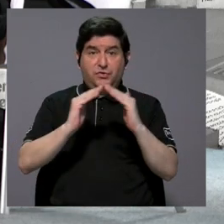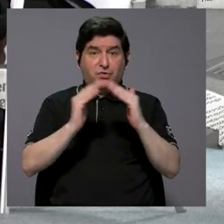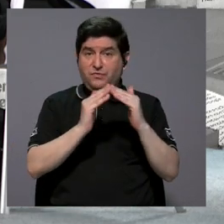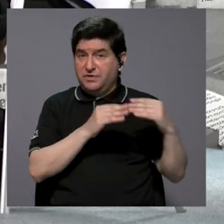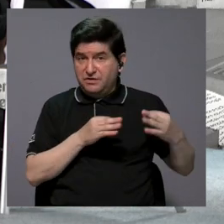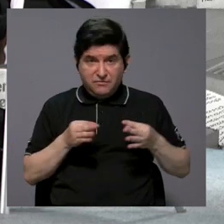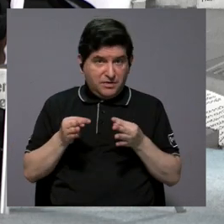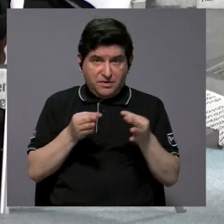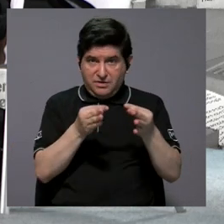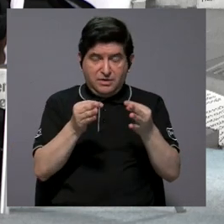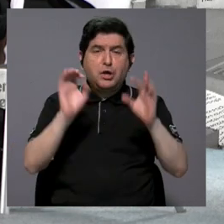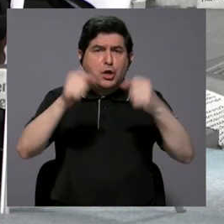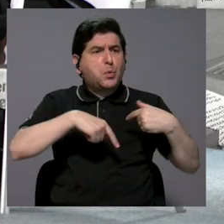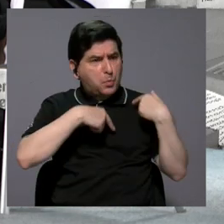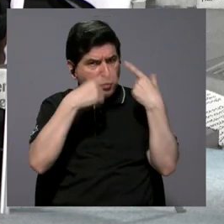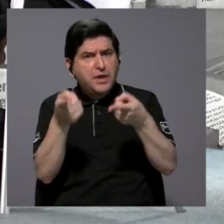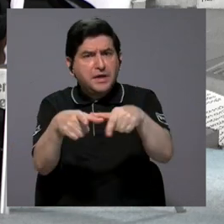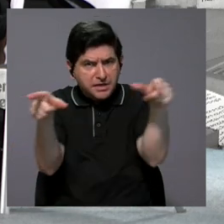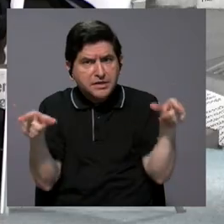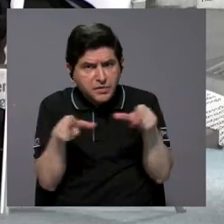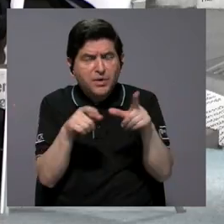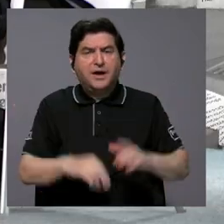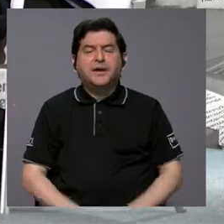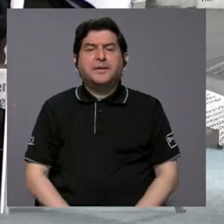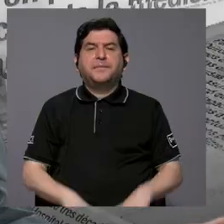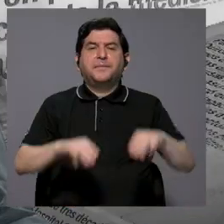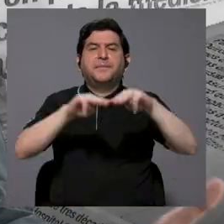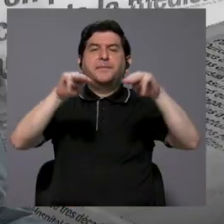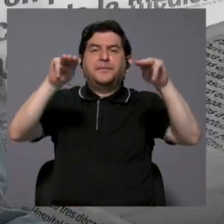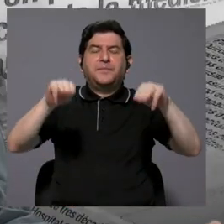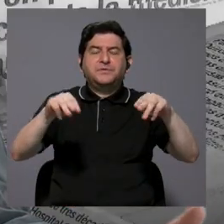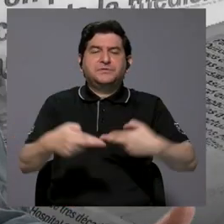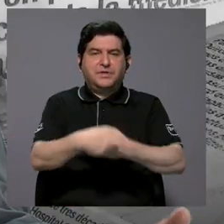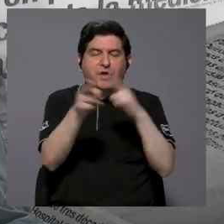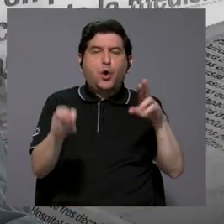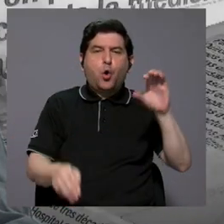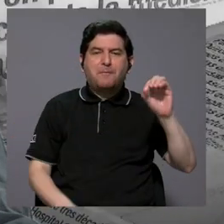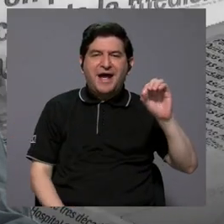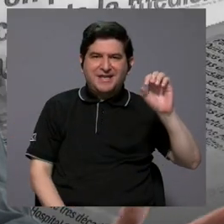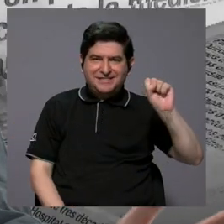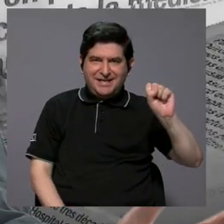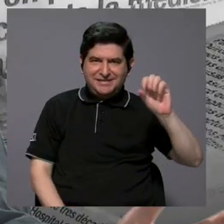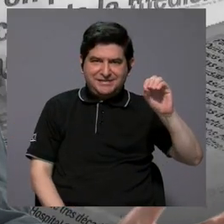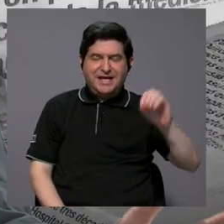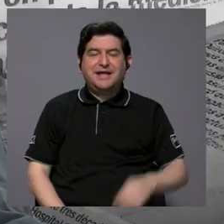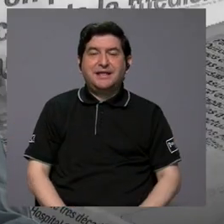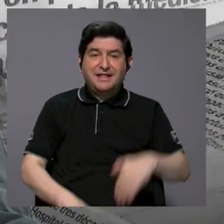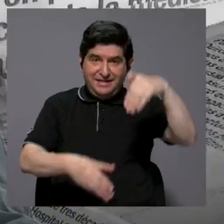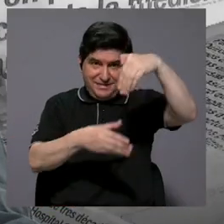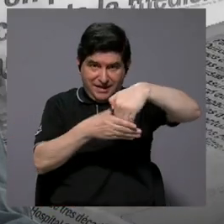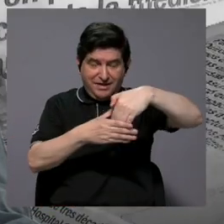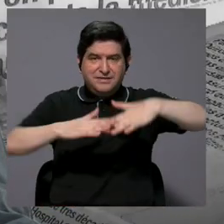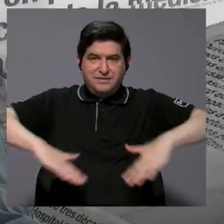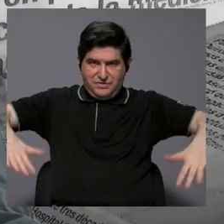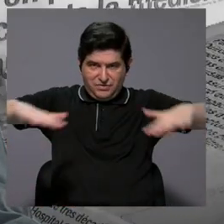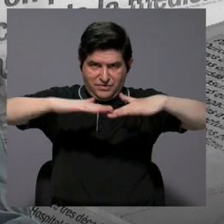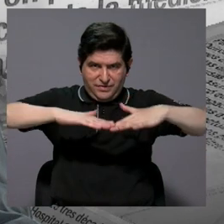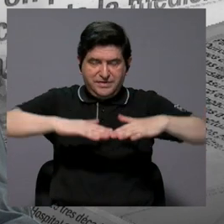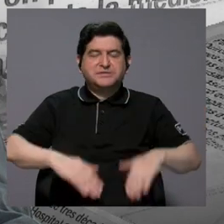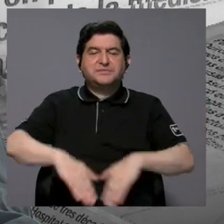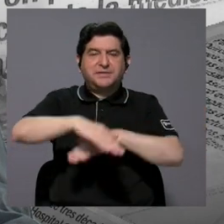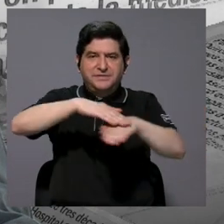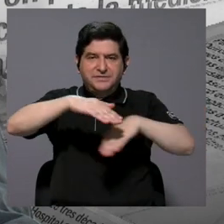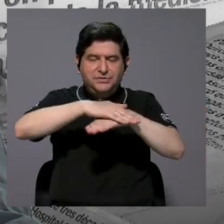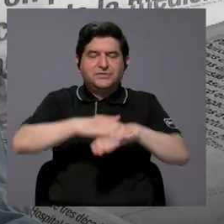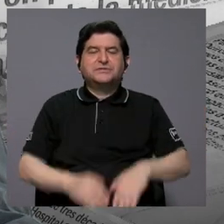y puedan trasladarse al sitio? El Museo Regional Omar Salazar Obando está en el campus de la sede